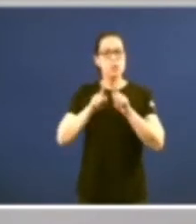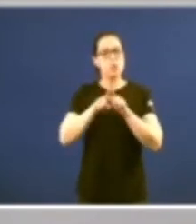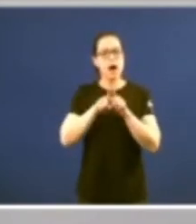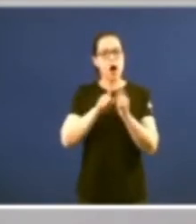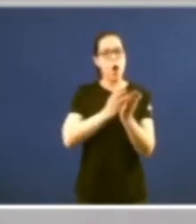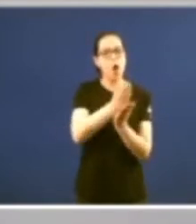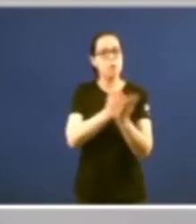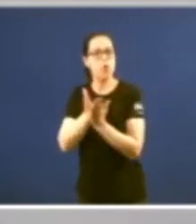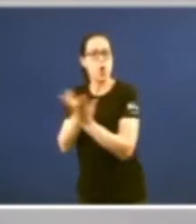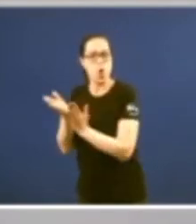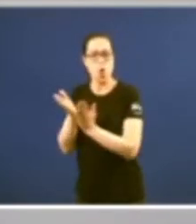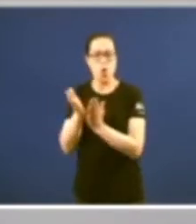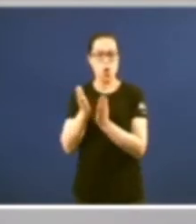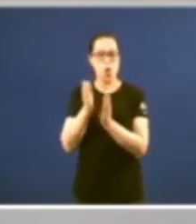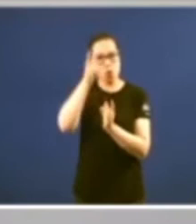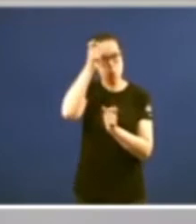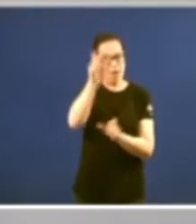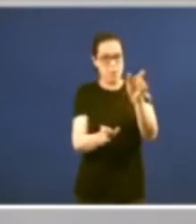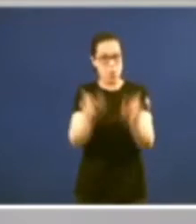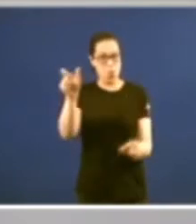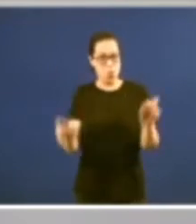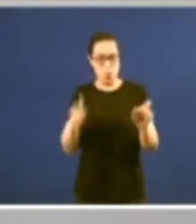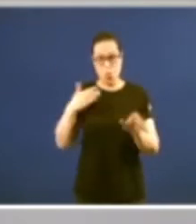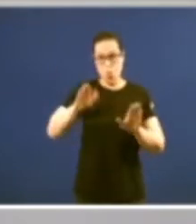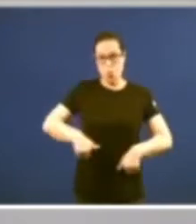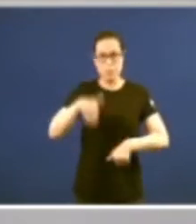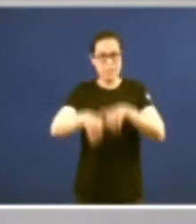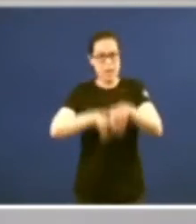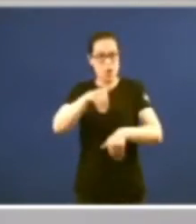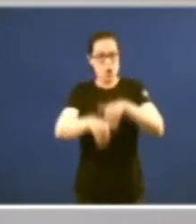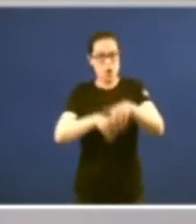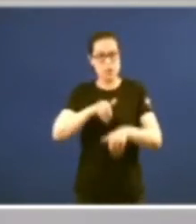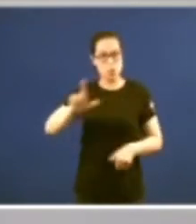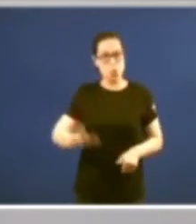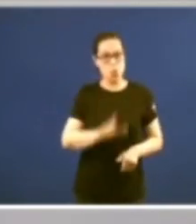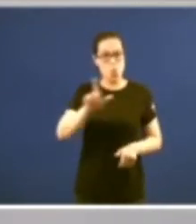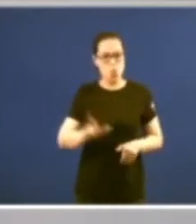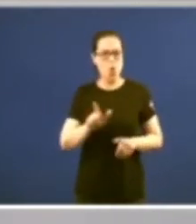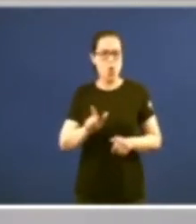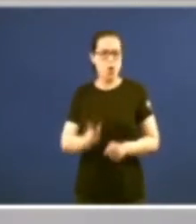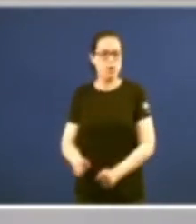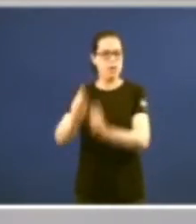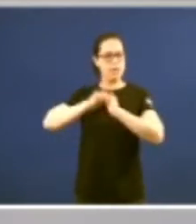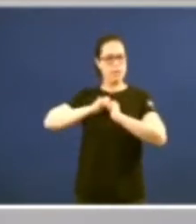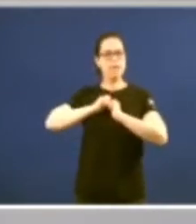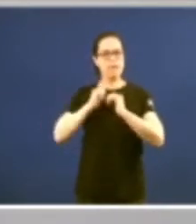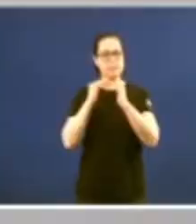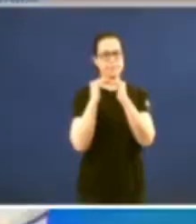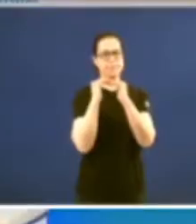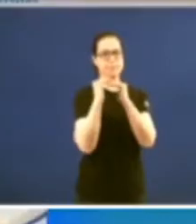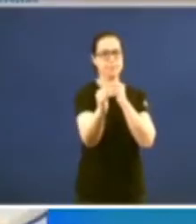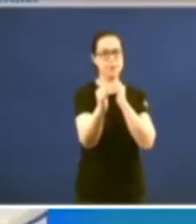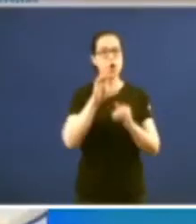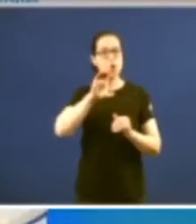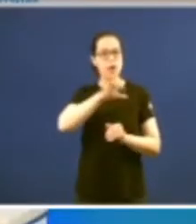al pueblo de Galicia en las últimas elecciones de julio facilitando la estabilidad y la permanencia en la ordenación de la